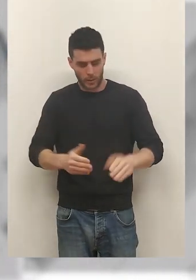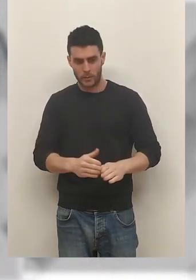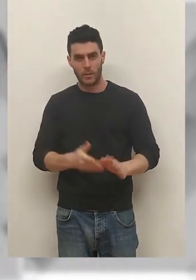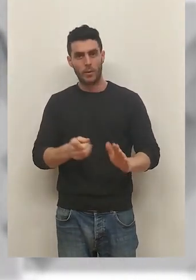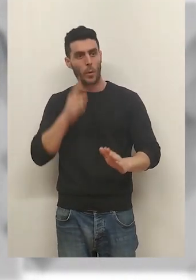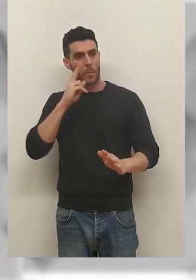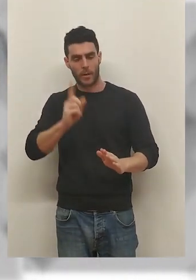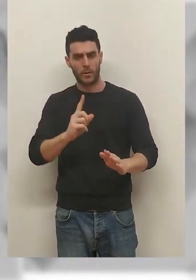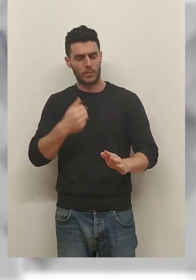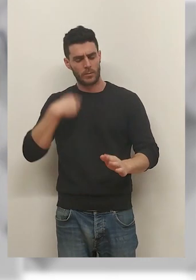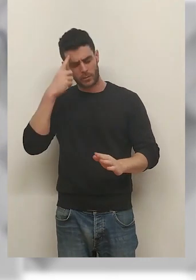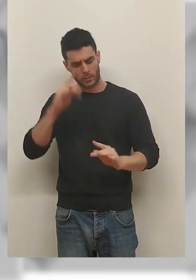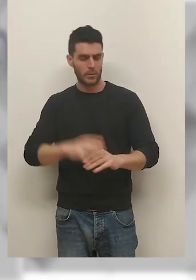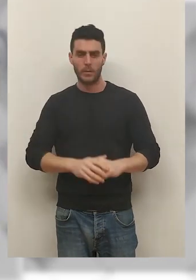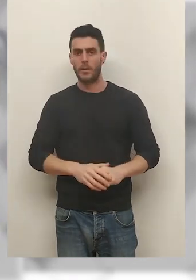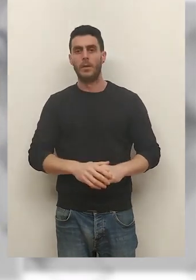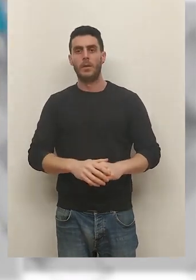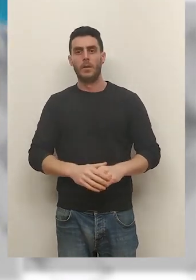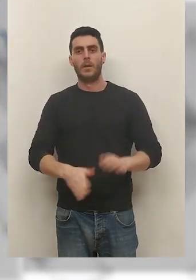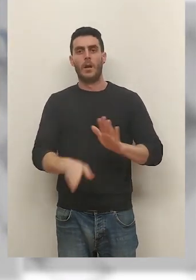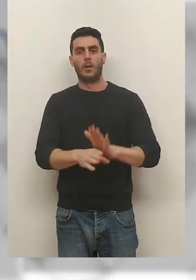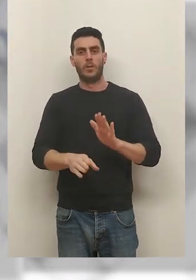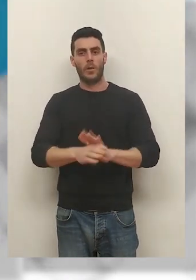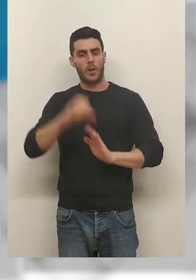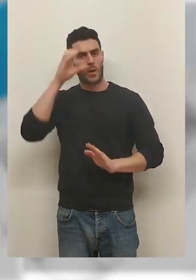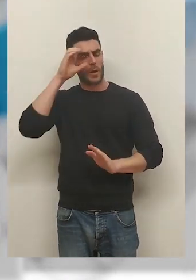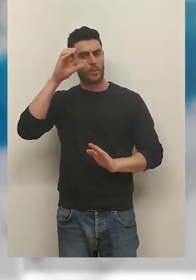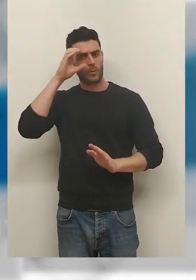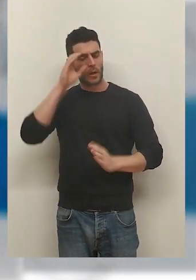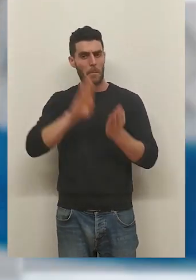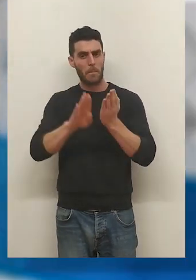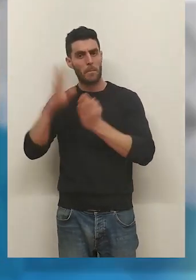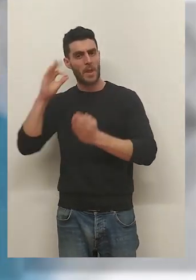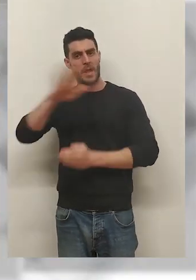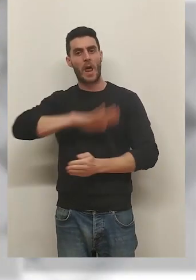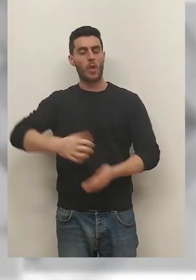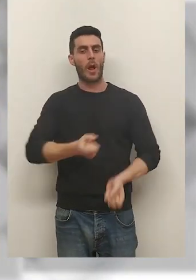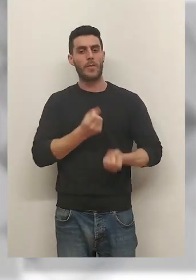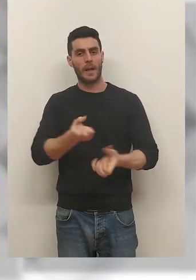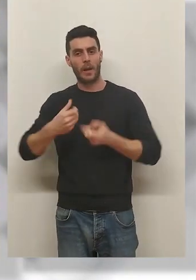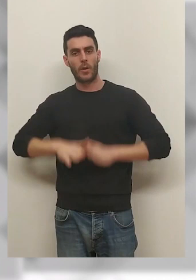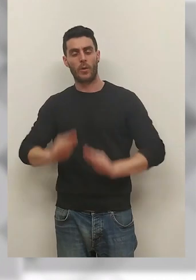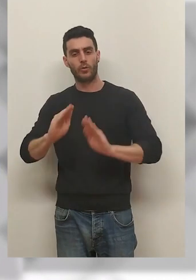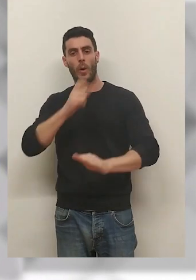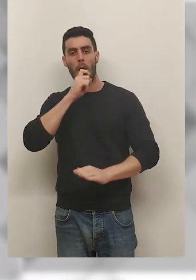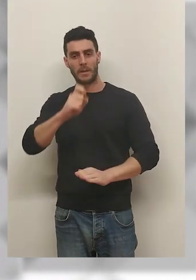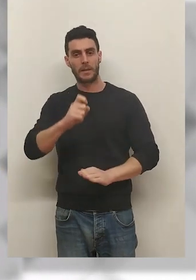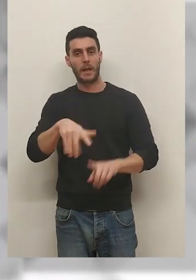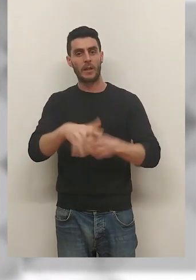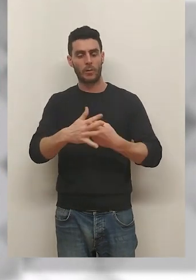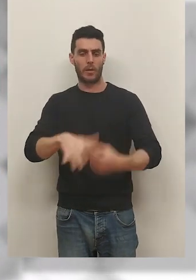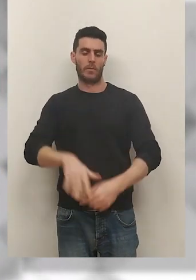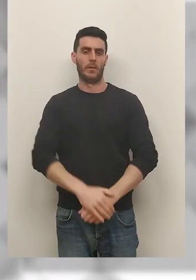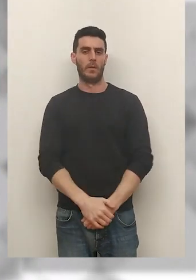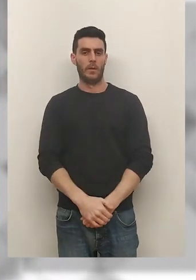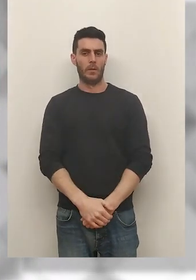aunque usted no lo vio. Pero usted cree que sí. A continuación hemos escuchado la declaración de varias vecinas de la zona, cuyos hijos alertaron de lo que había